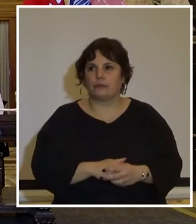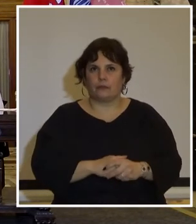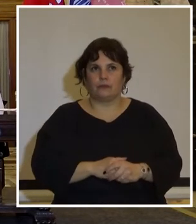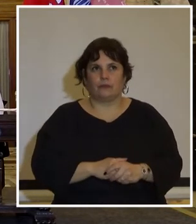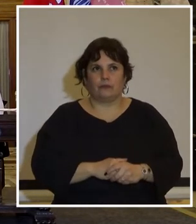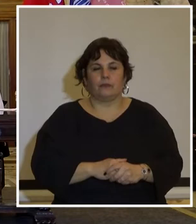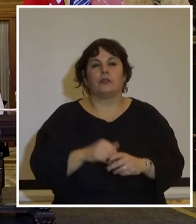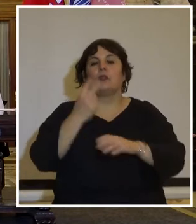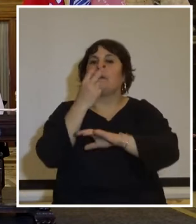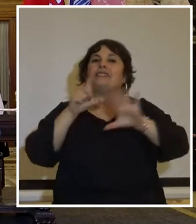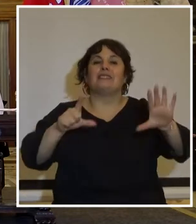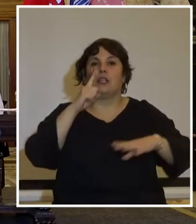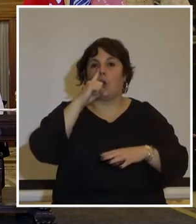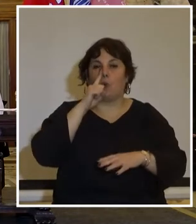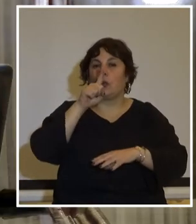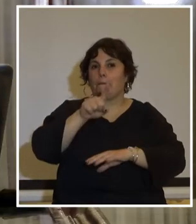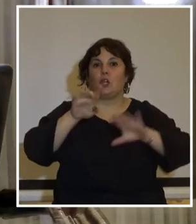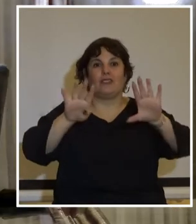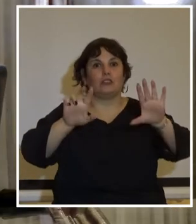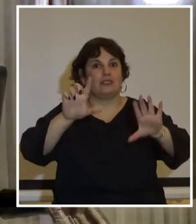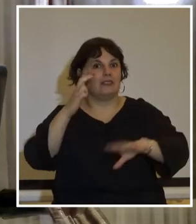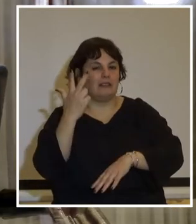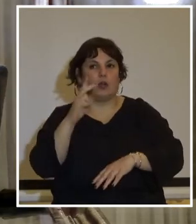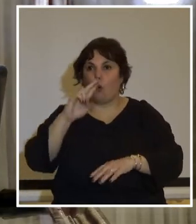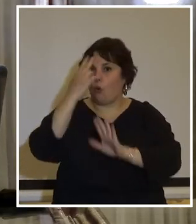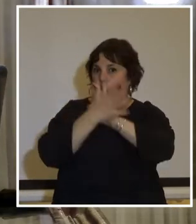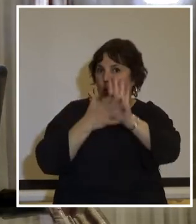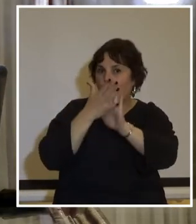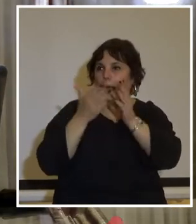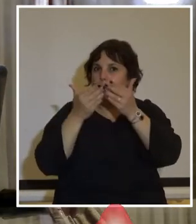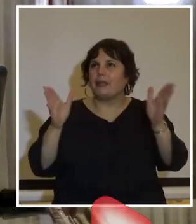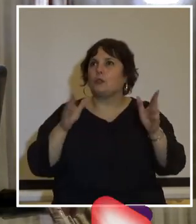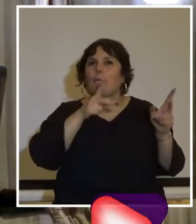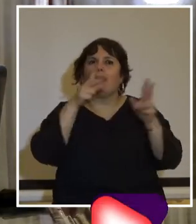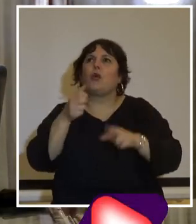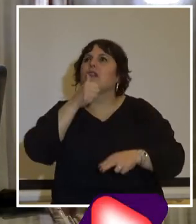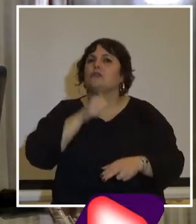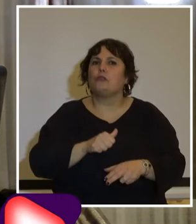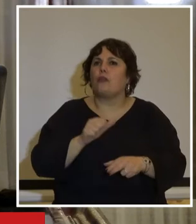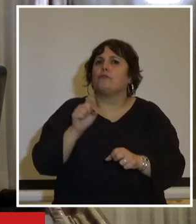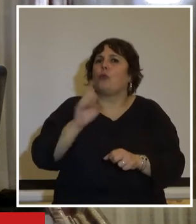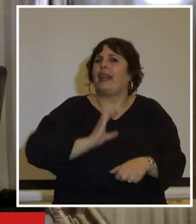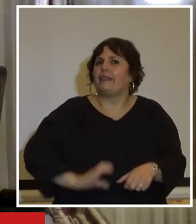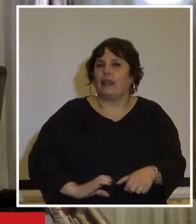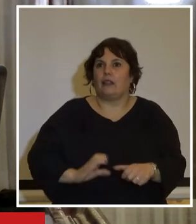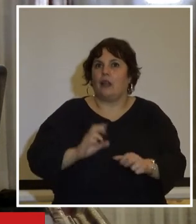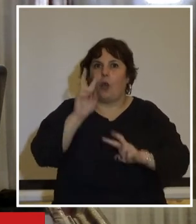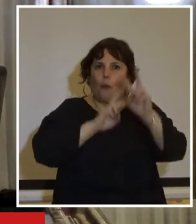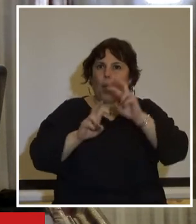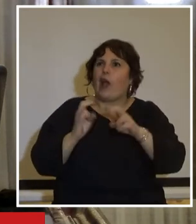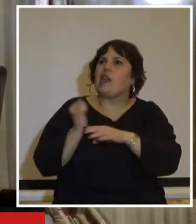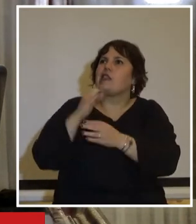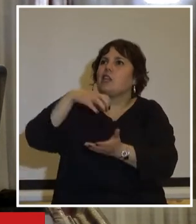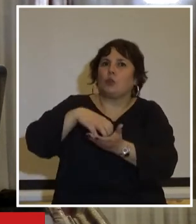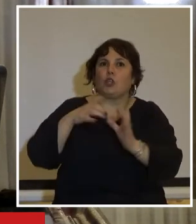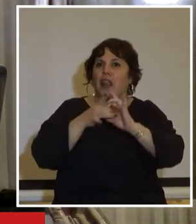el 27 de junio de 1973 el Uruguay ingresó en un periodo histórico caracterizado por la devastación de las instituciones